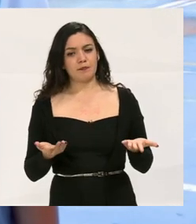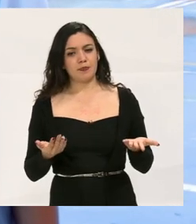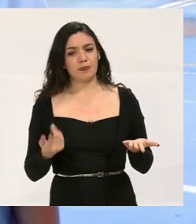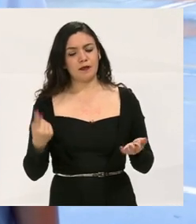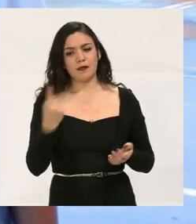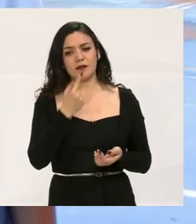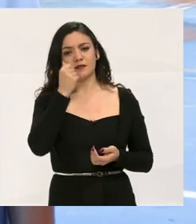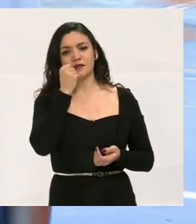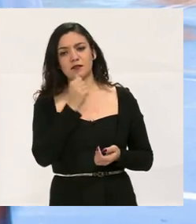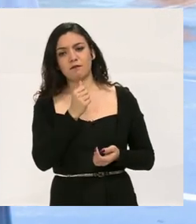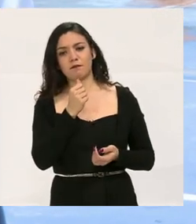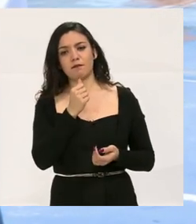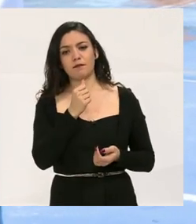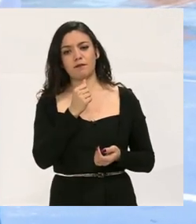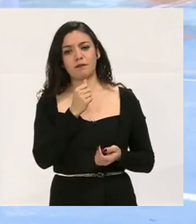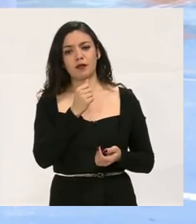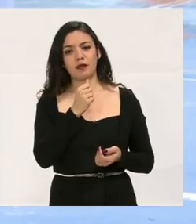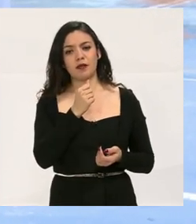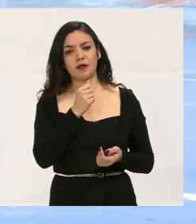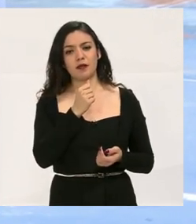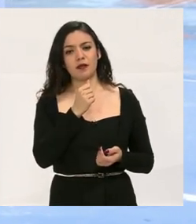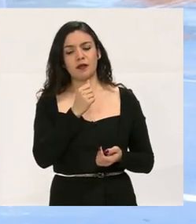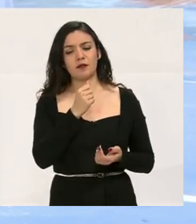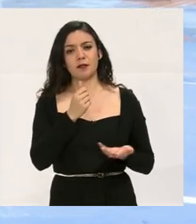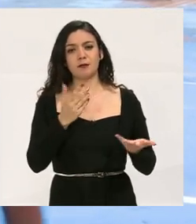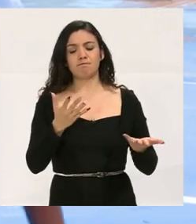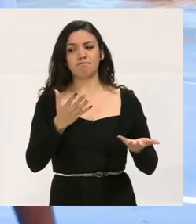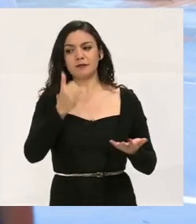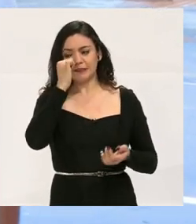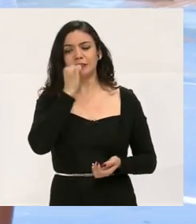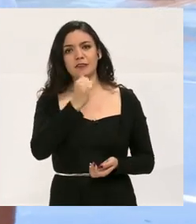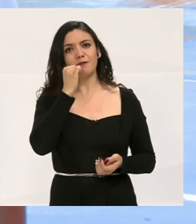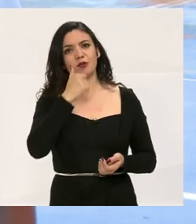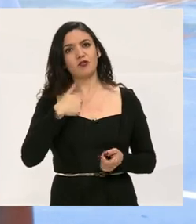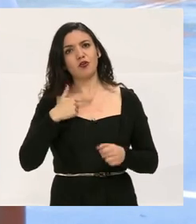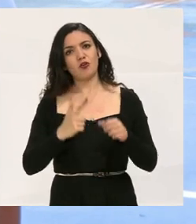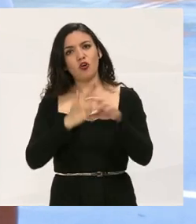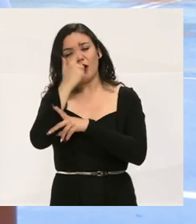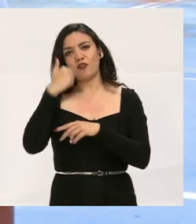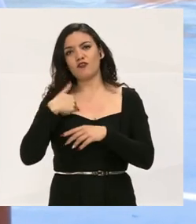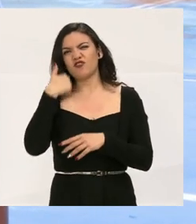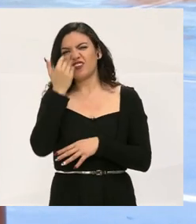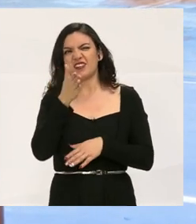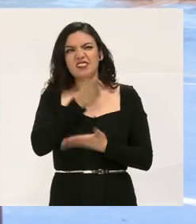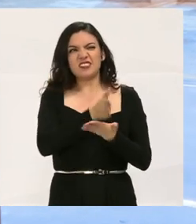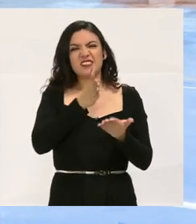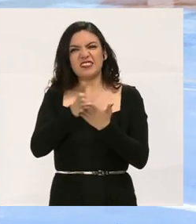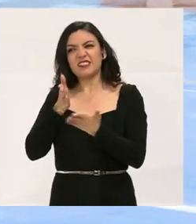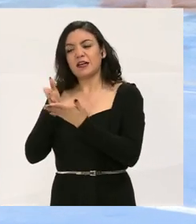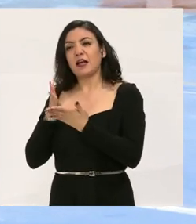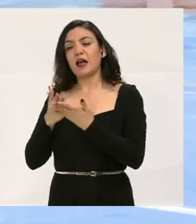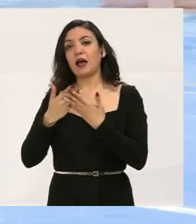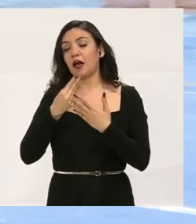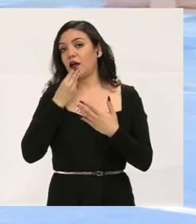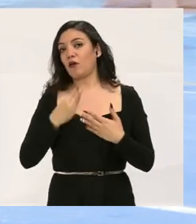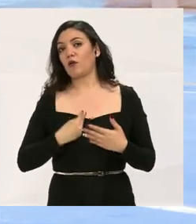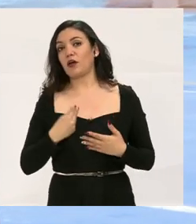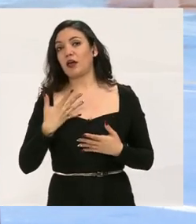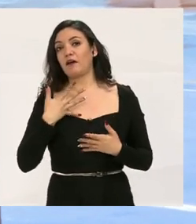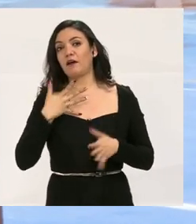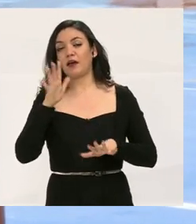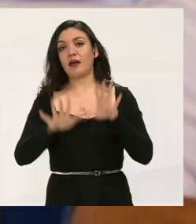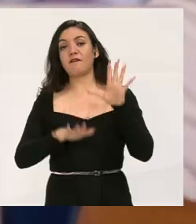Pues que siempre, siempre he logrado lo que he querido, aunque a veces,